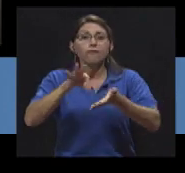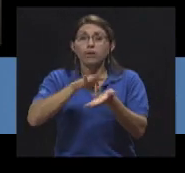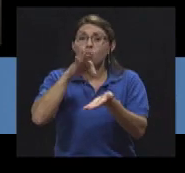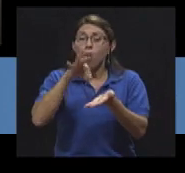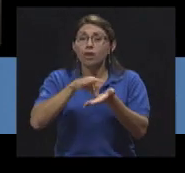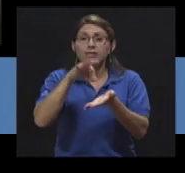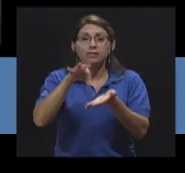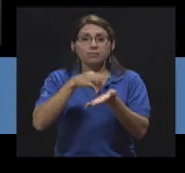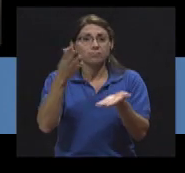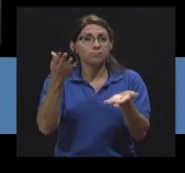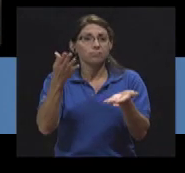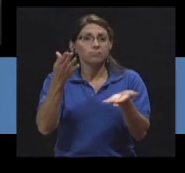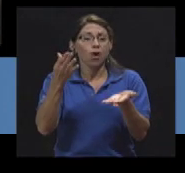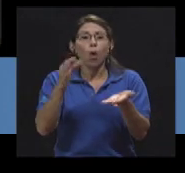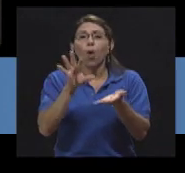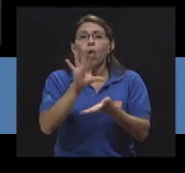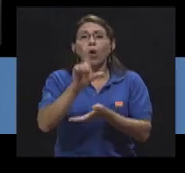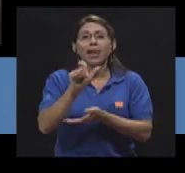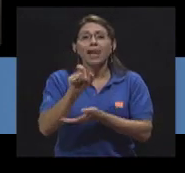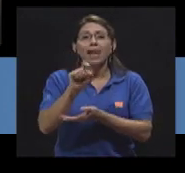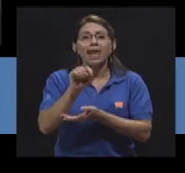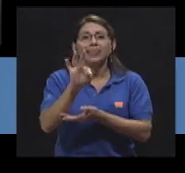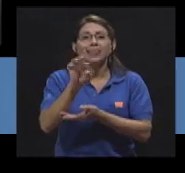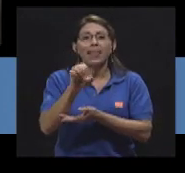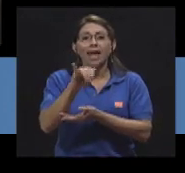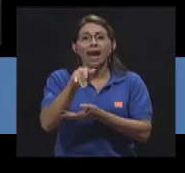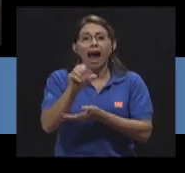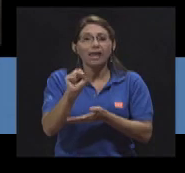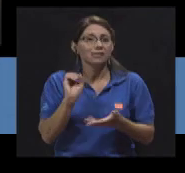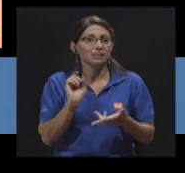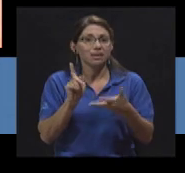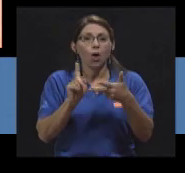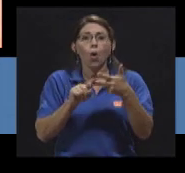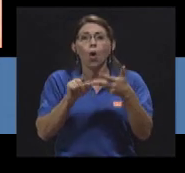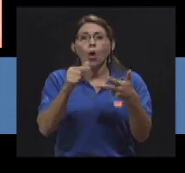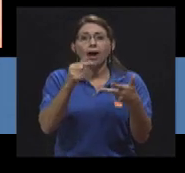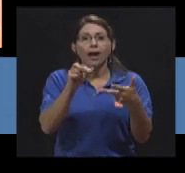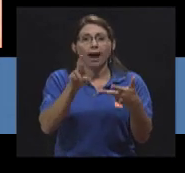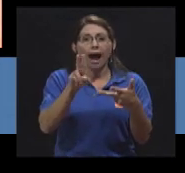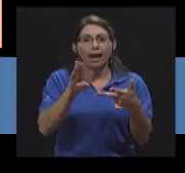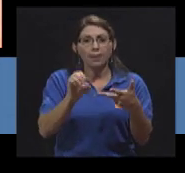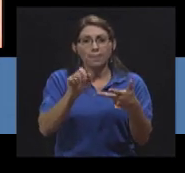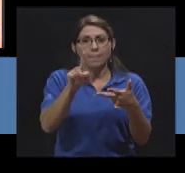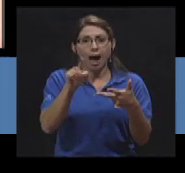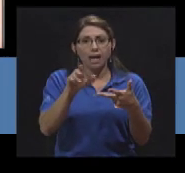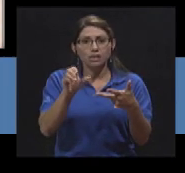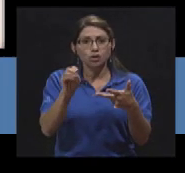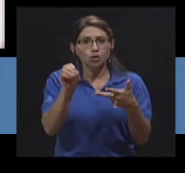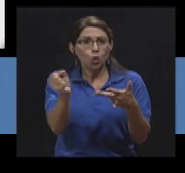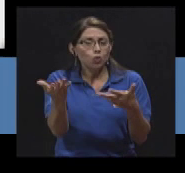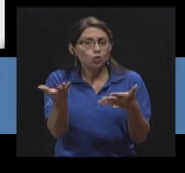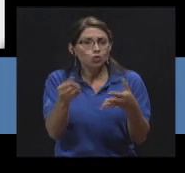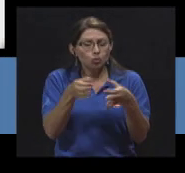frijoles, por lentejas, por garbanzos, por algunos